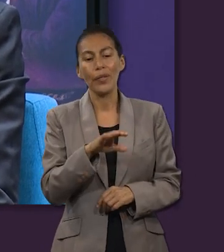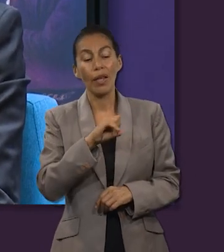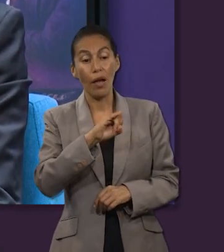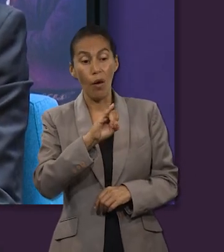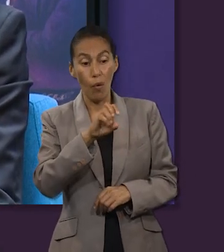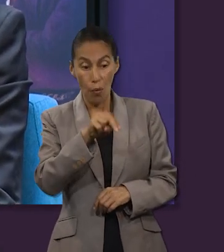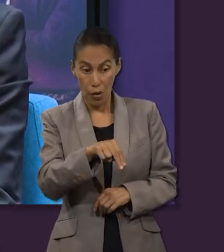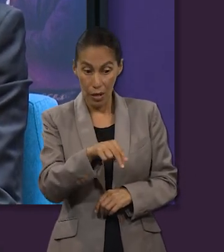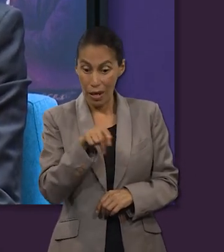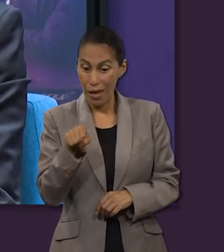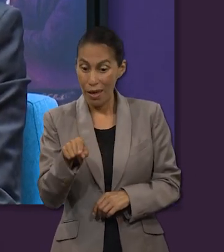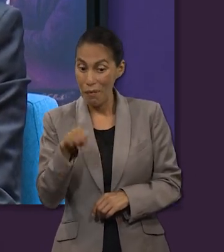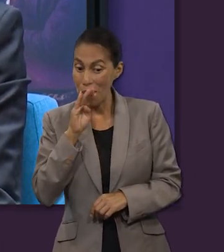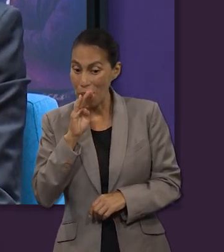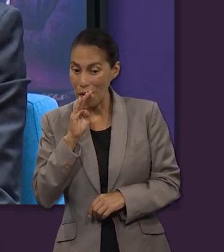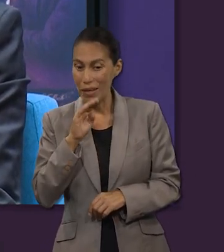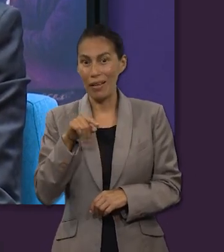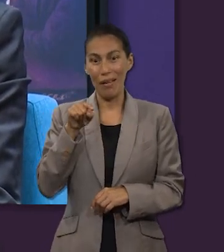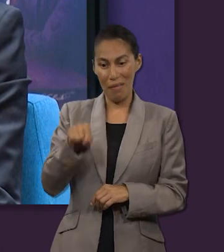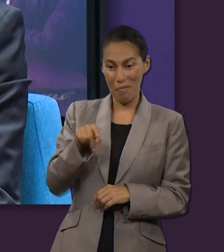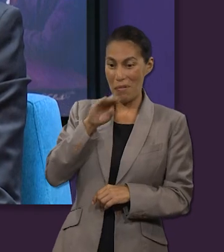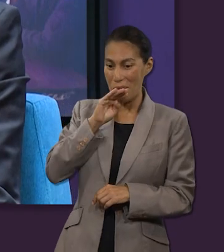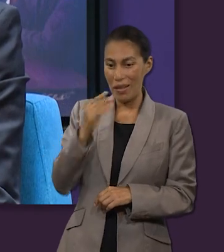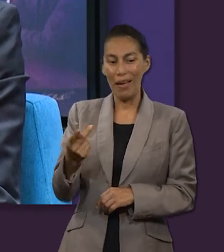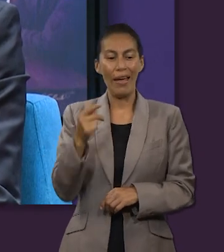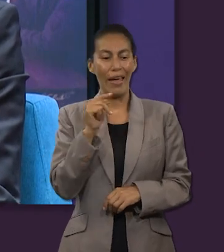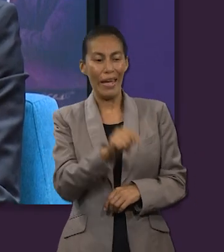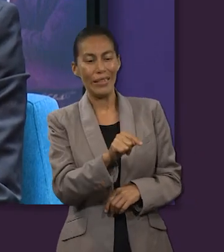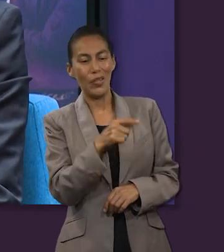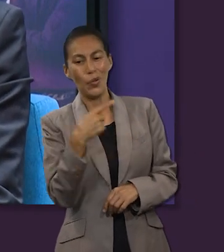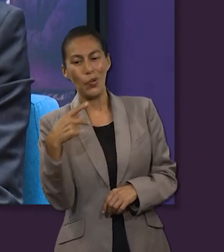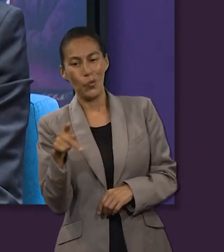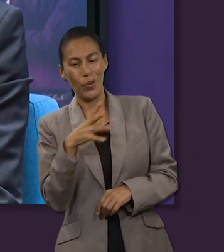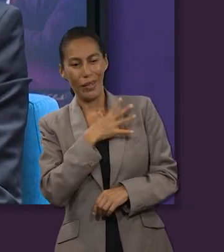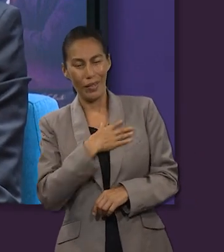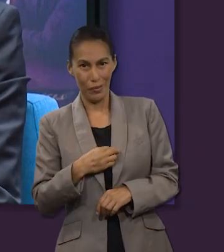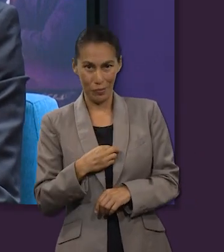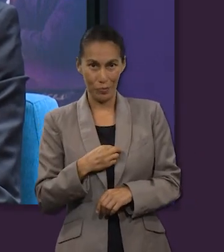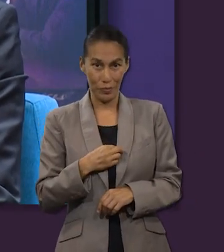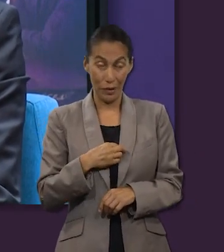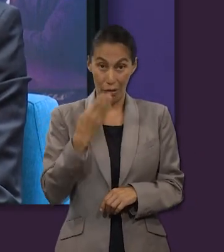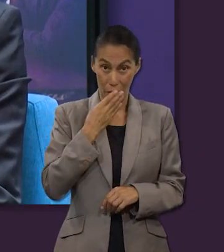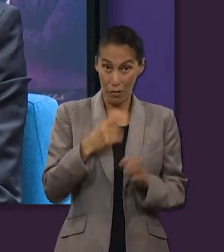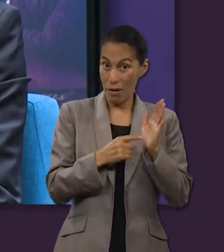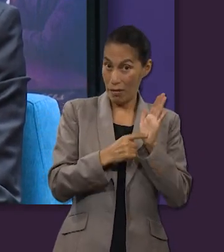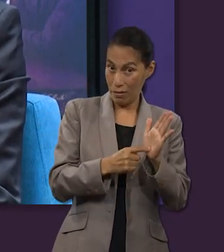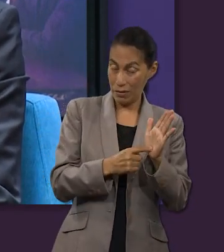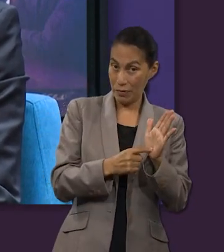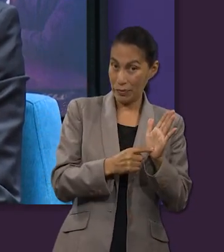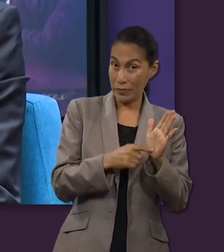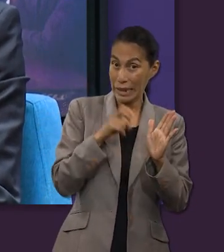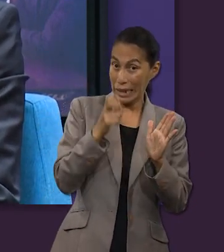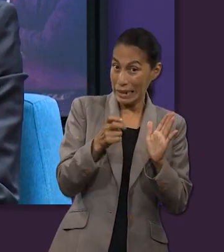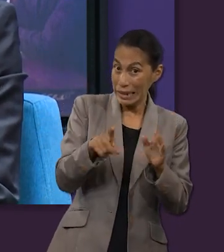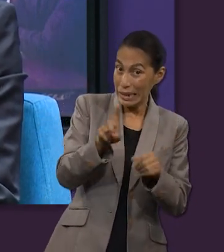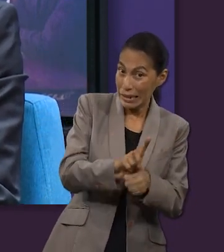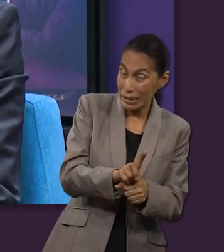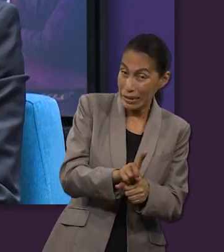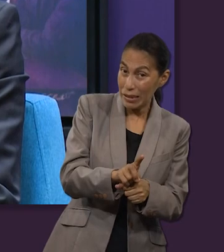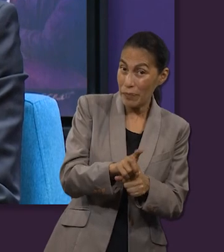Juan, mira aquí está ahora tu madre. Y a su madre le dijo, mira aquí está ahora tu hijo. Y dice la Biblia que desde ese día,